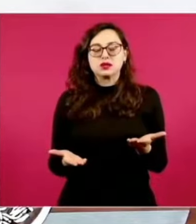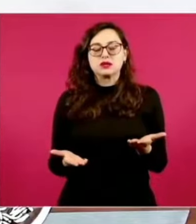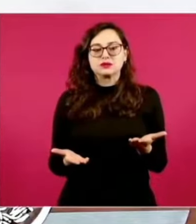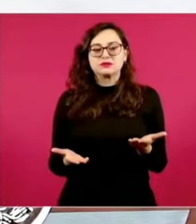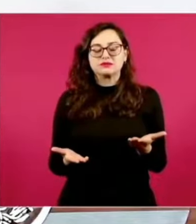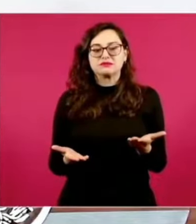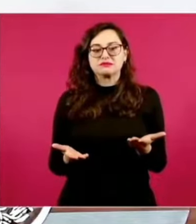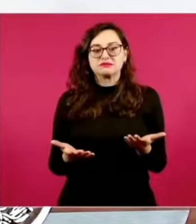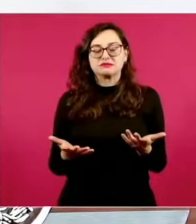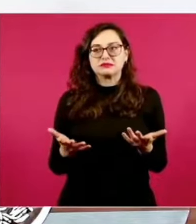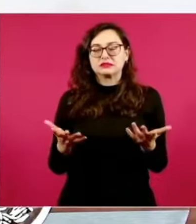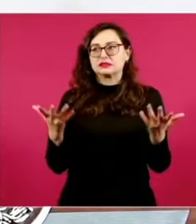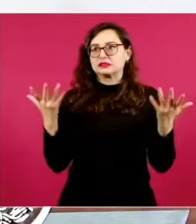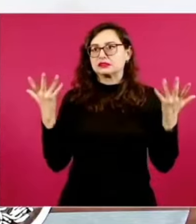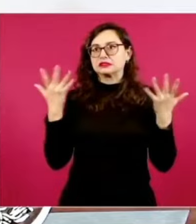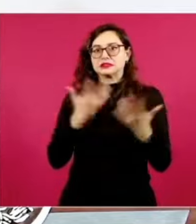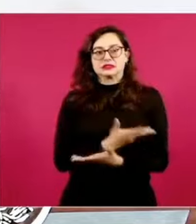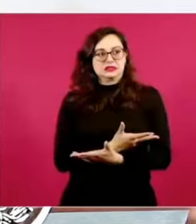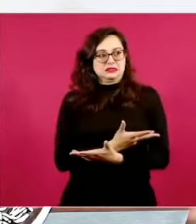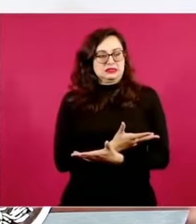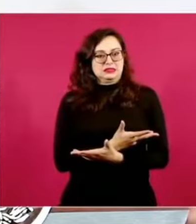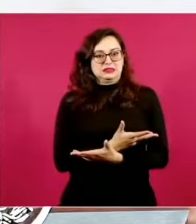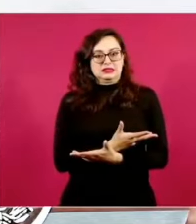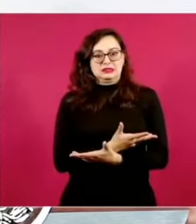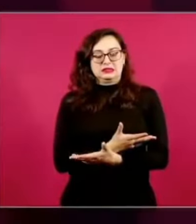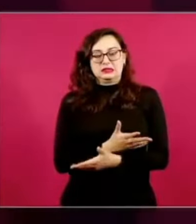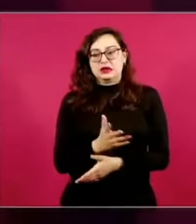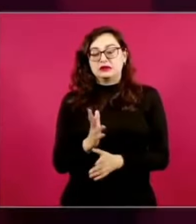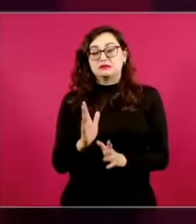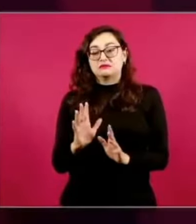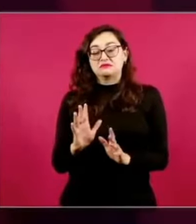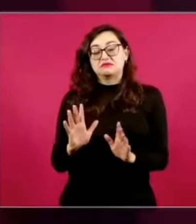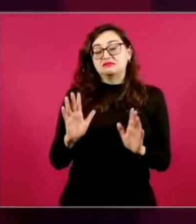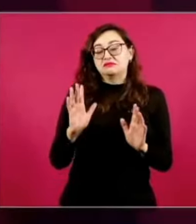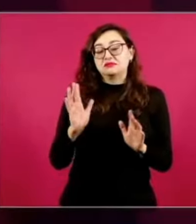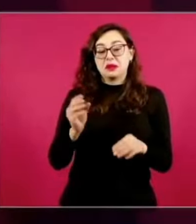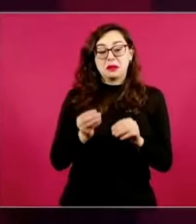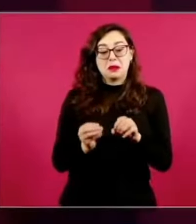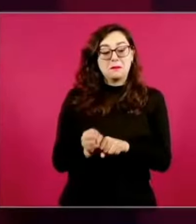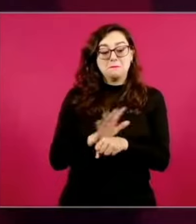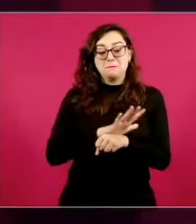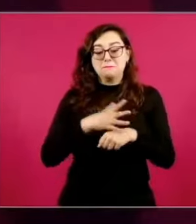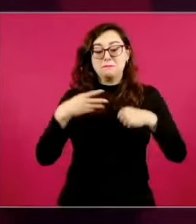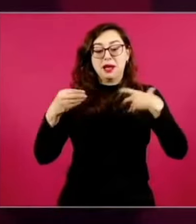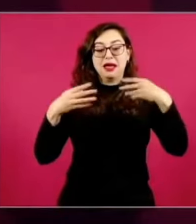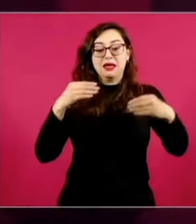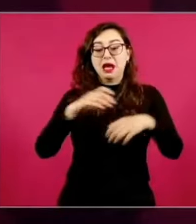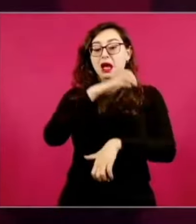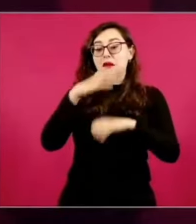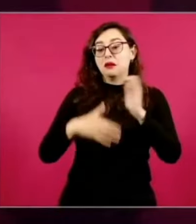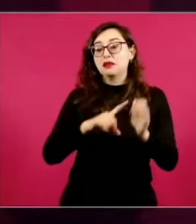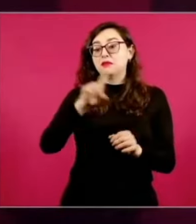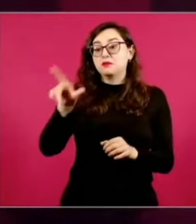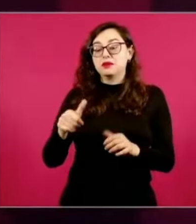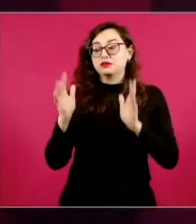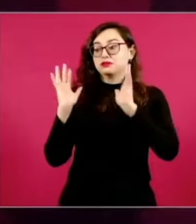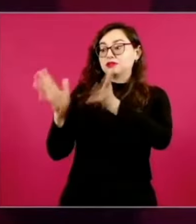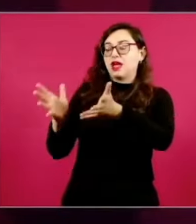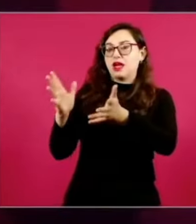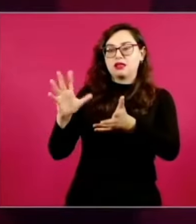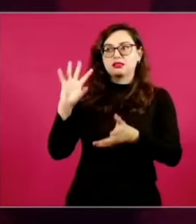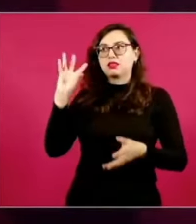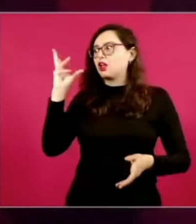ha dejado. Ahora, a probar suerte, a ver cómo nos encontramos en este nuevo momento. Entonces,